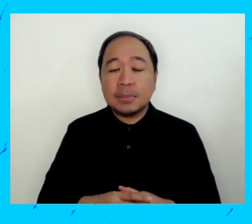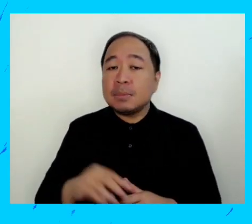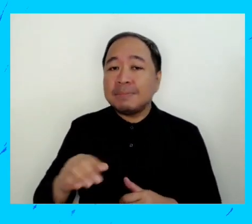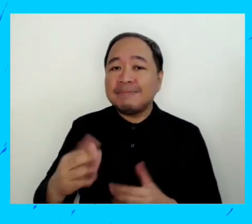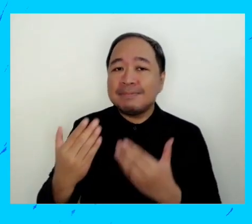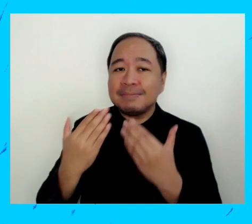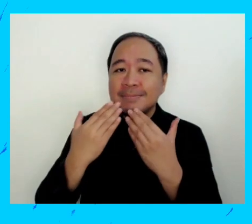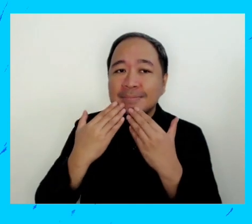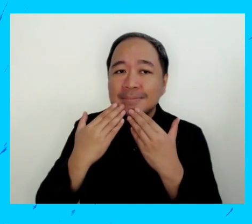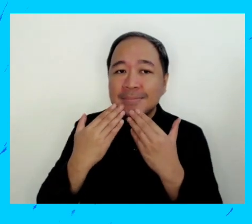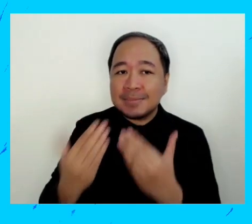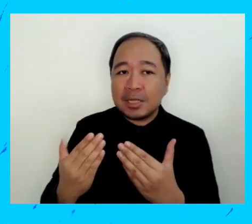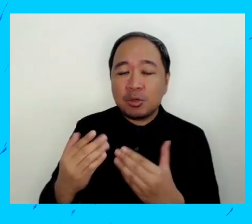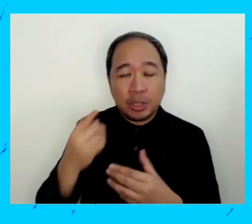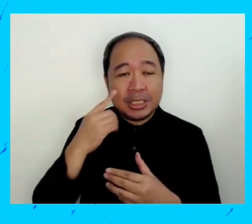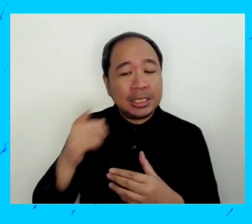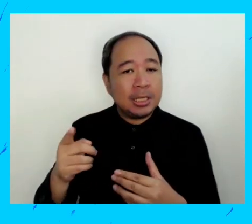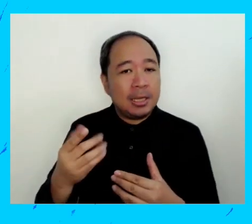gracias por pregunta.